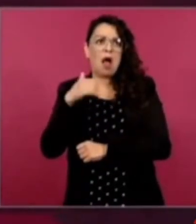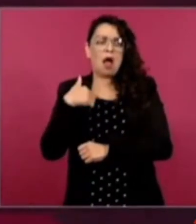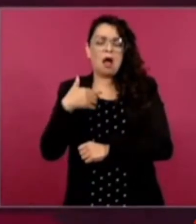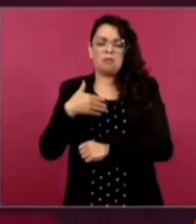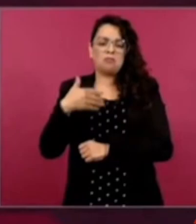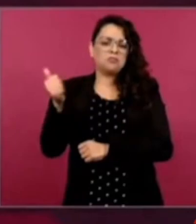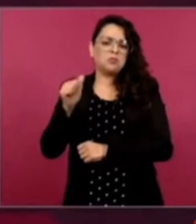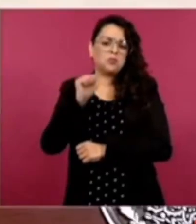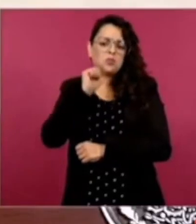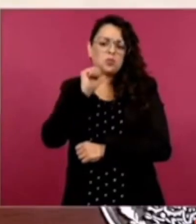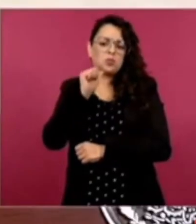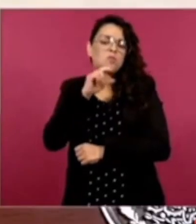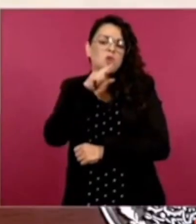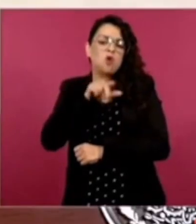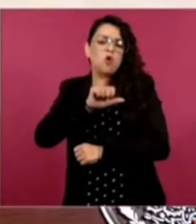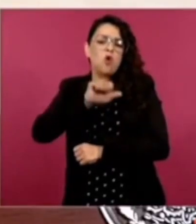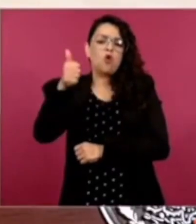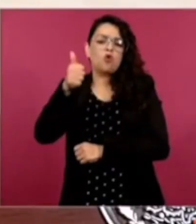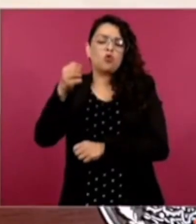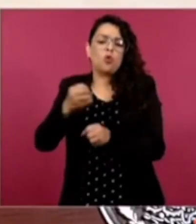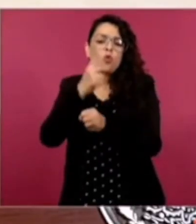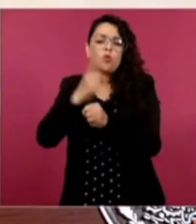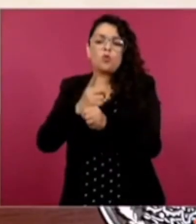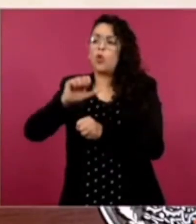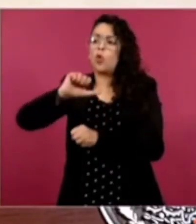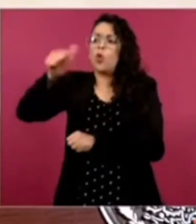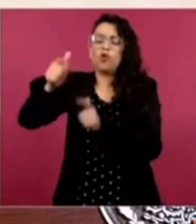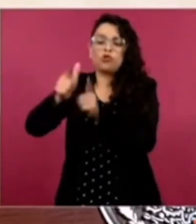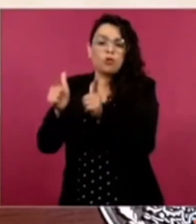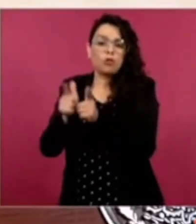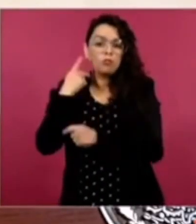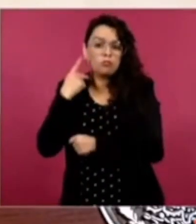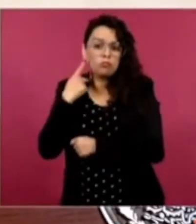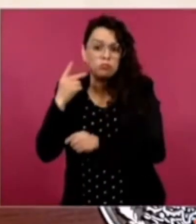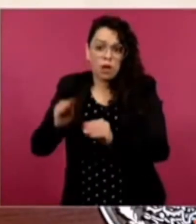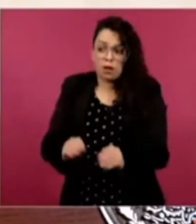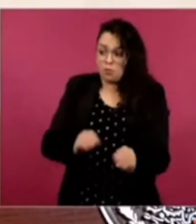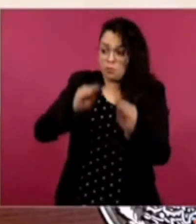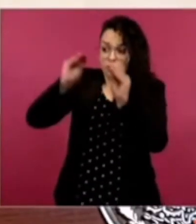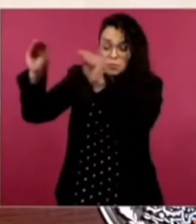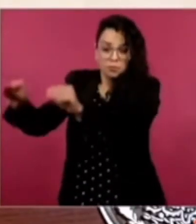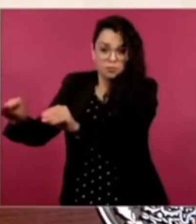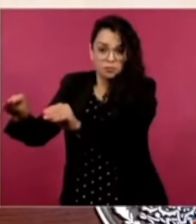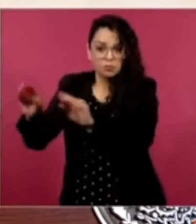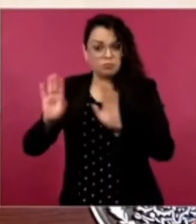esta otra posibilidad, nos están ofreciendo esto.